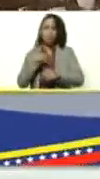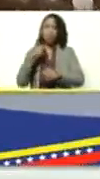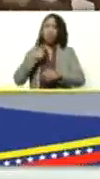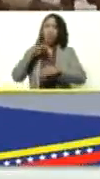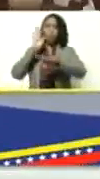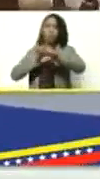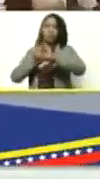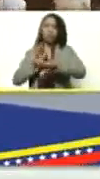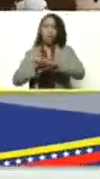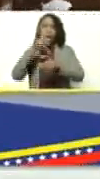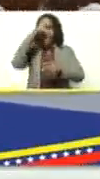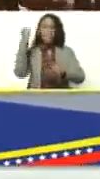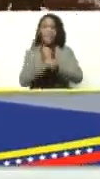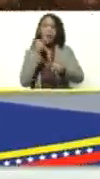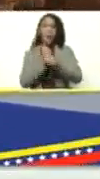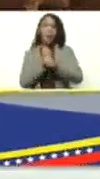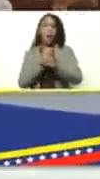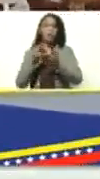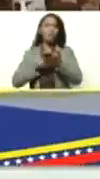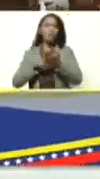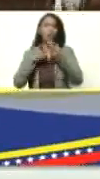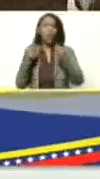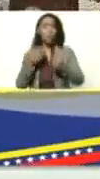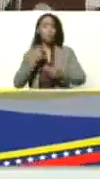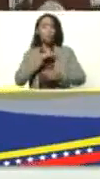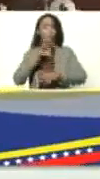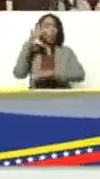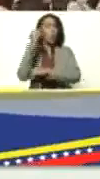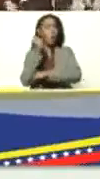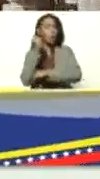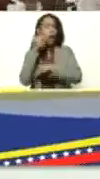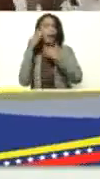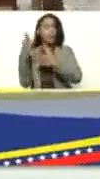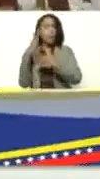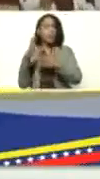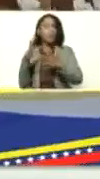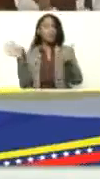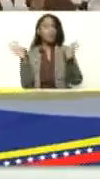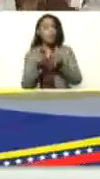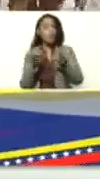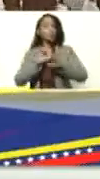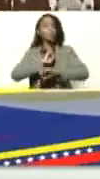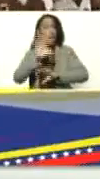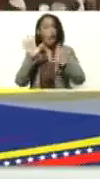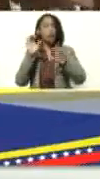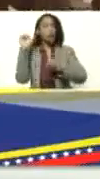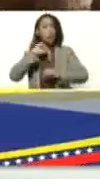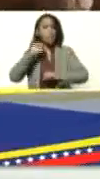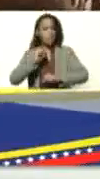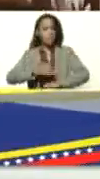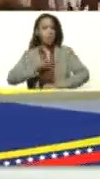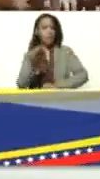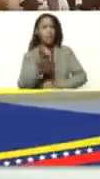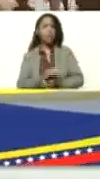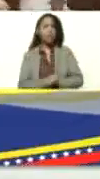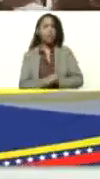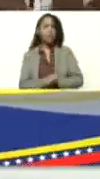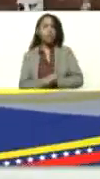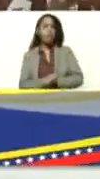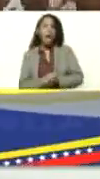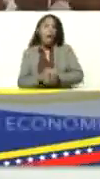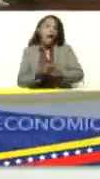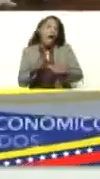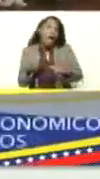a la recuperación económica y lo estamos logrando concreto claro que si podemos a que el